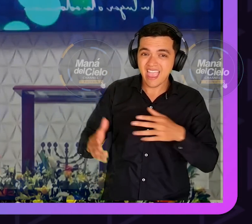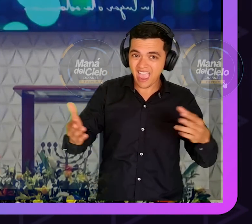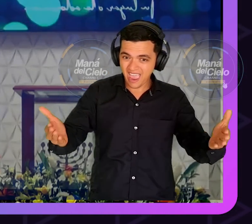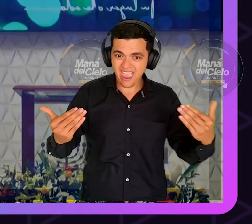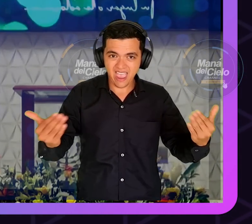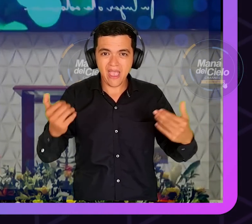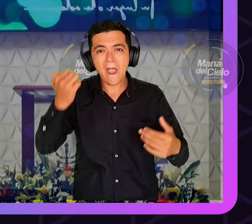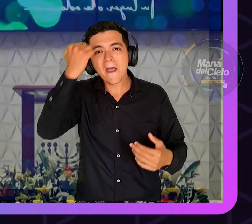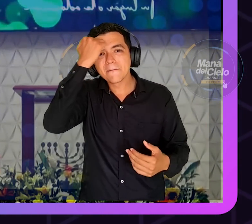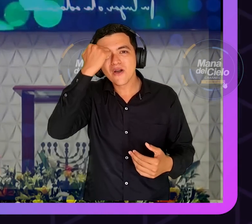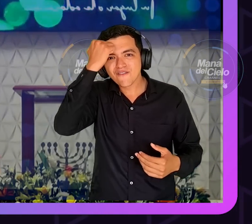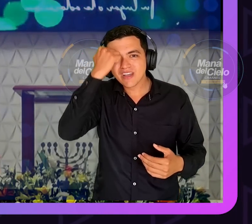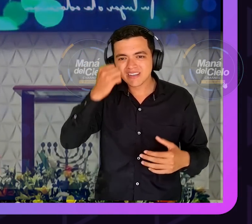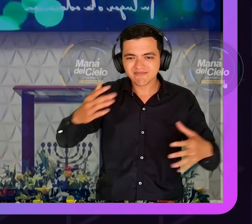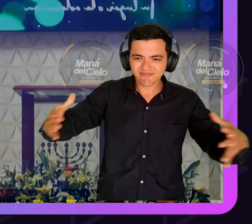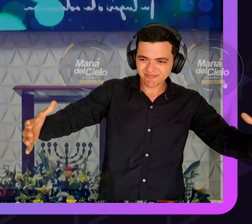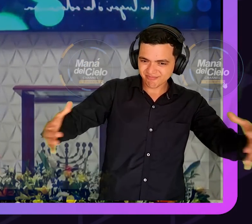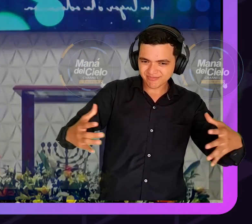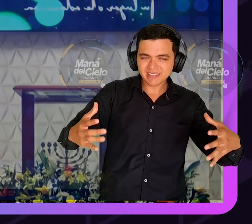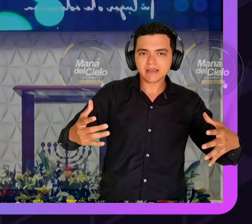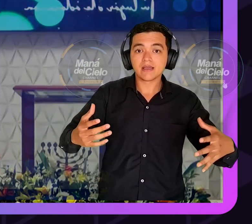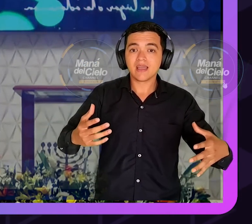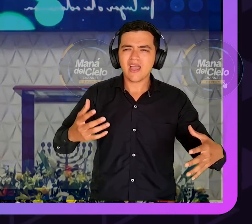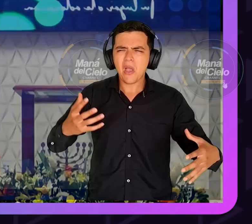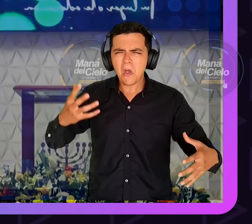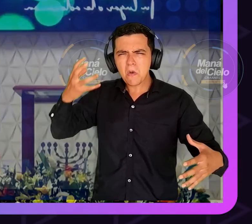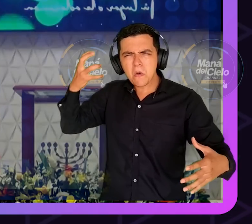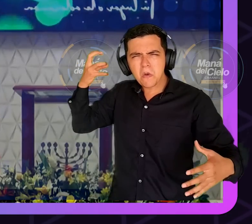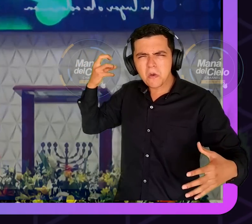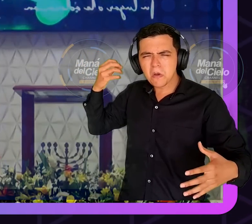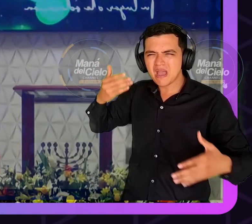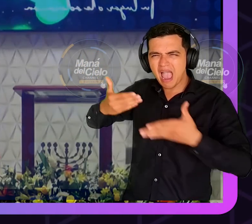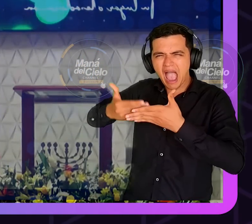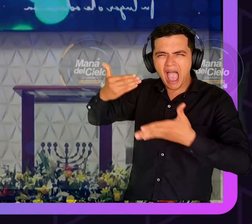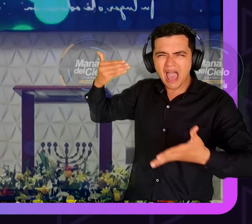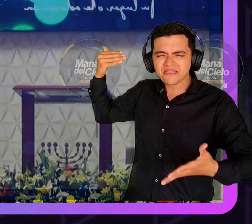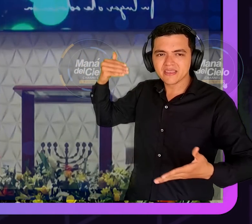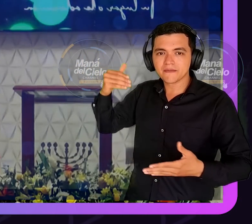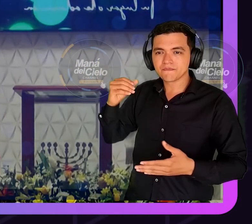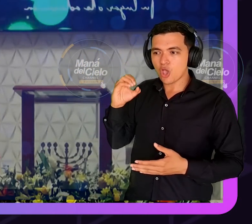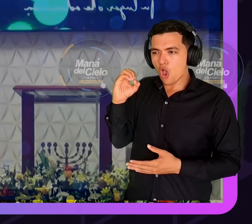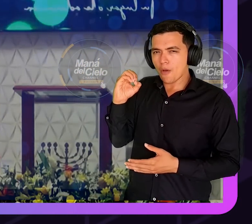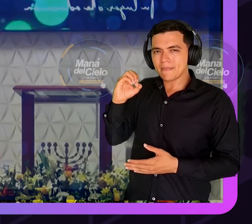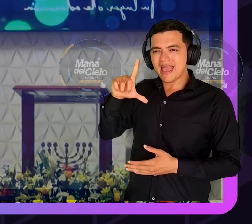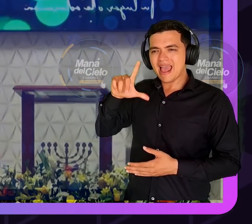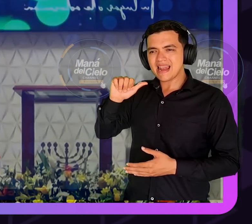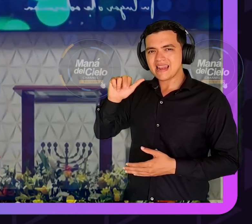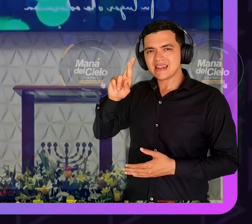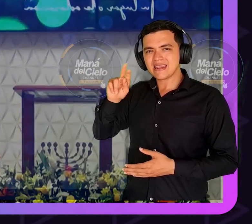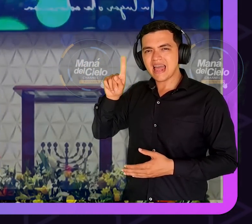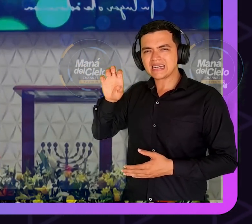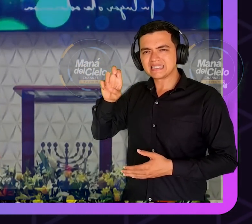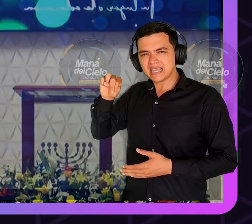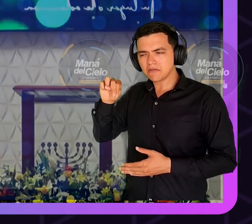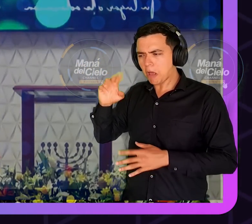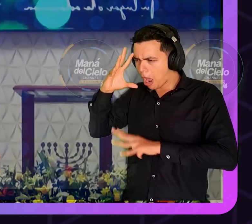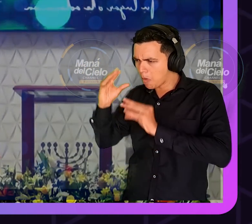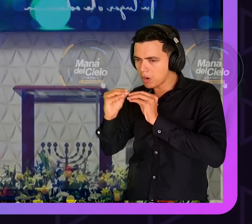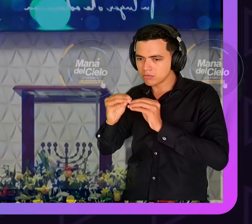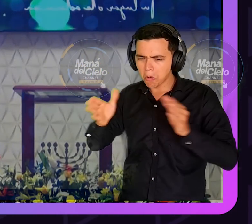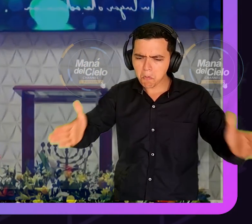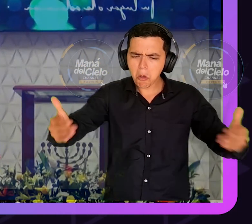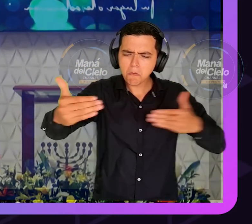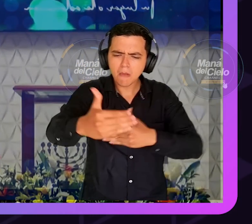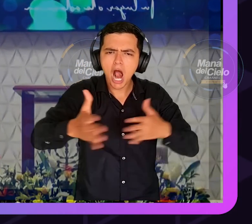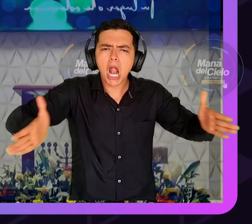y empezamos y nos quedamos sin plata y yo no creo en deudas yo creo que si Dios quiere tener un templo o se lo hace